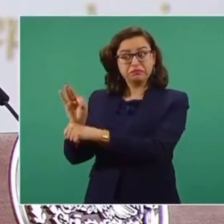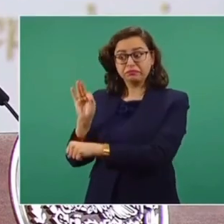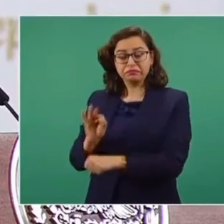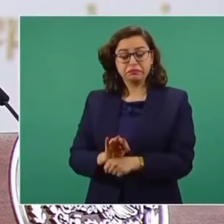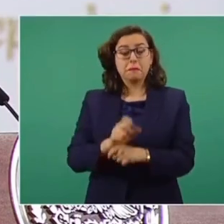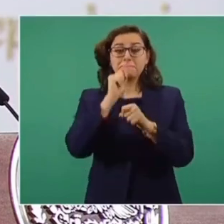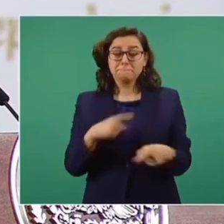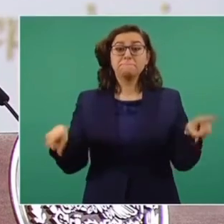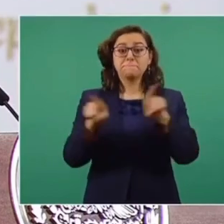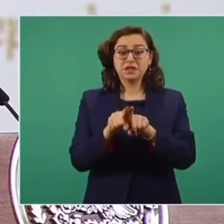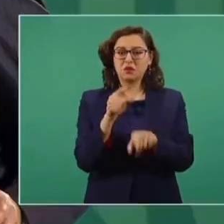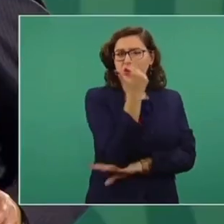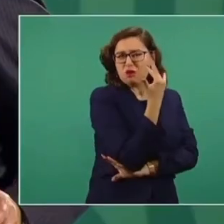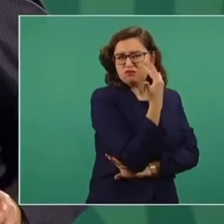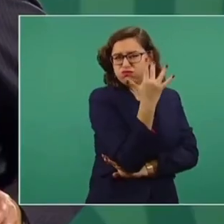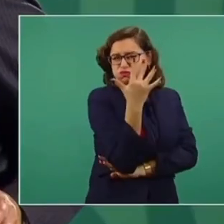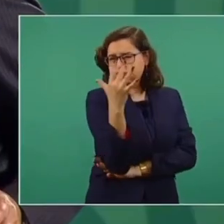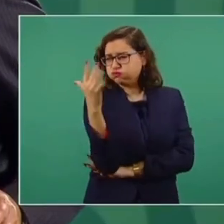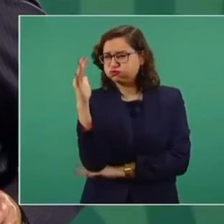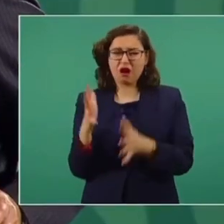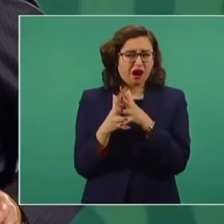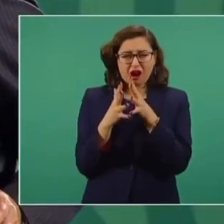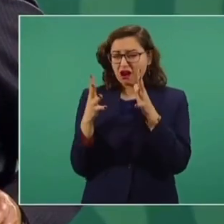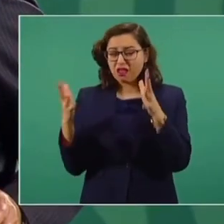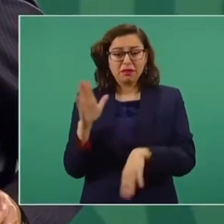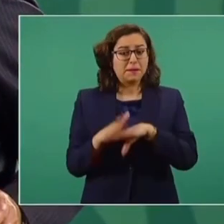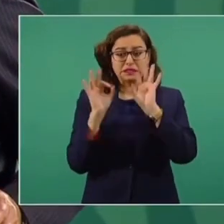de reforestación más importante del mundo.